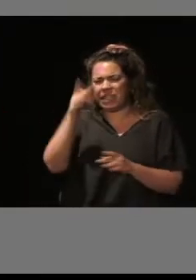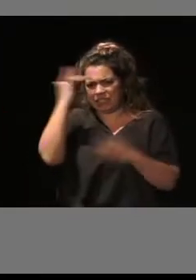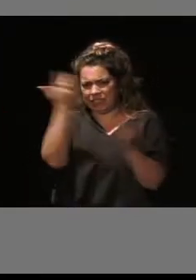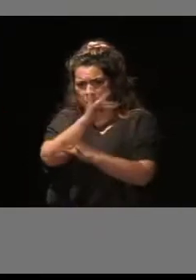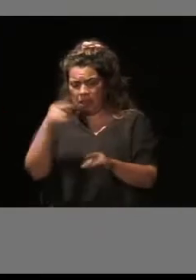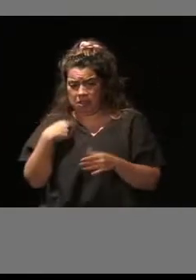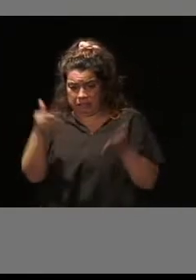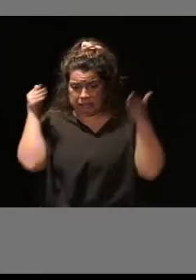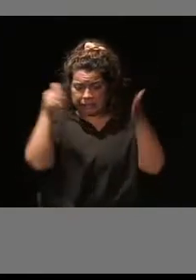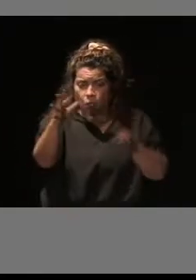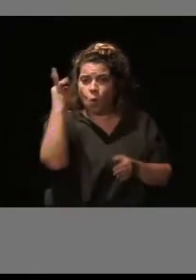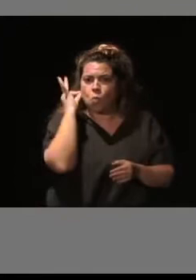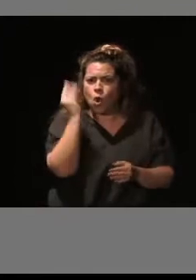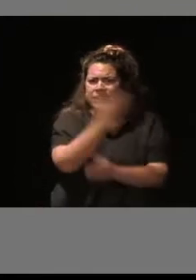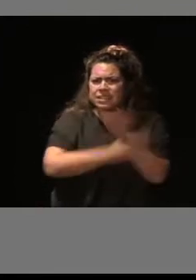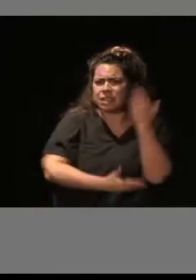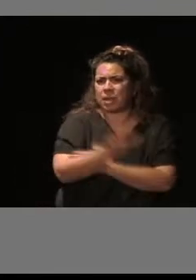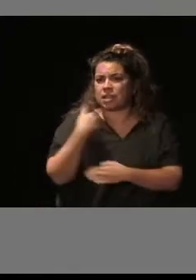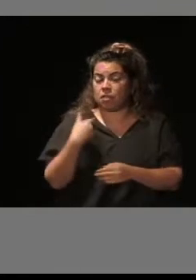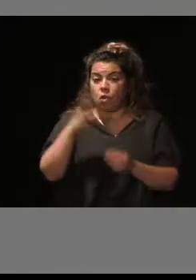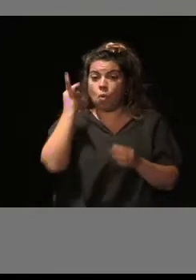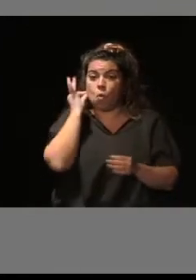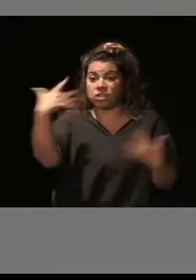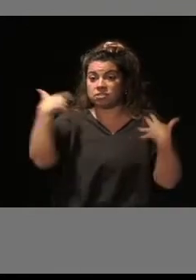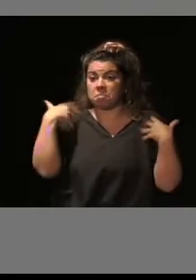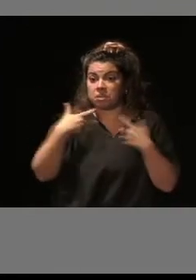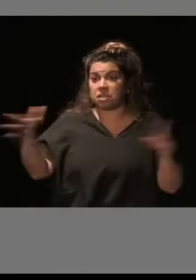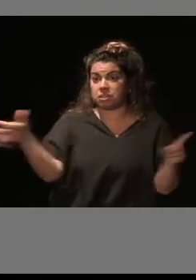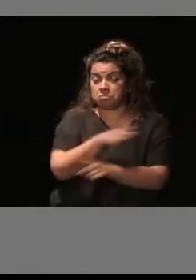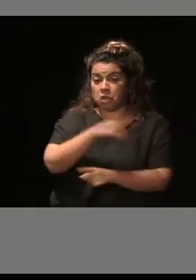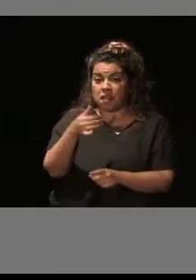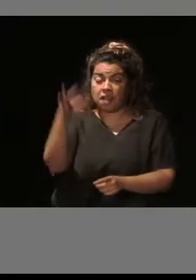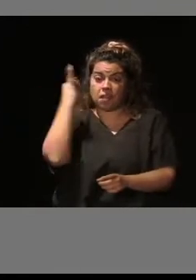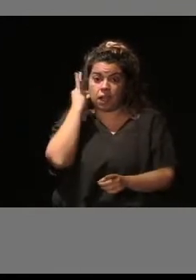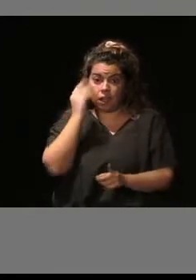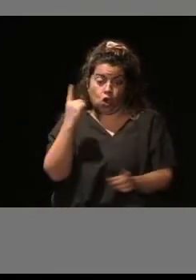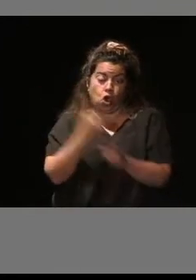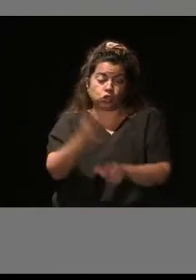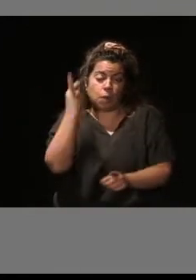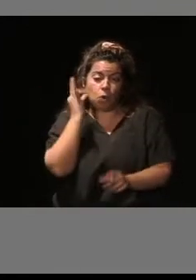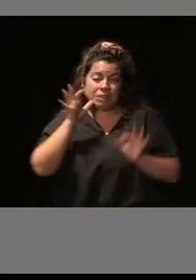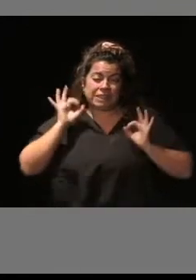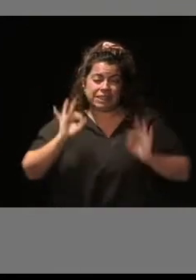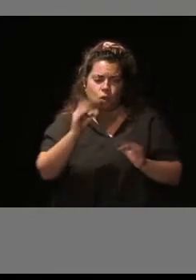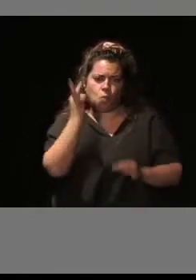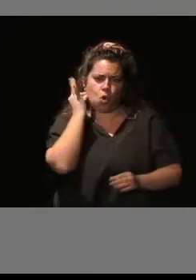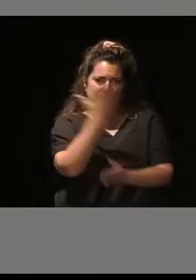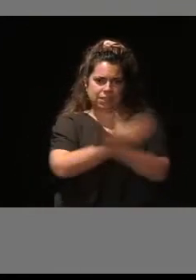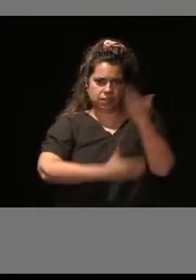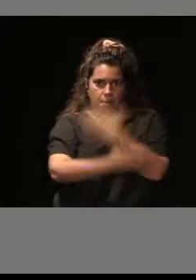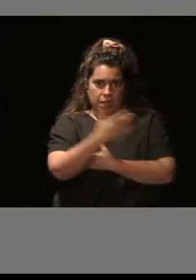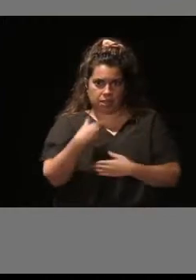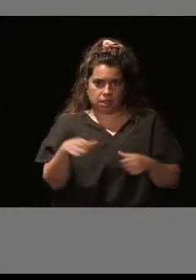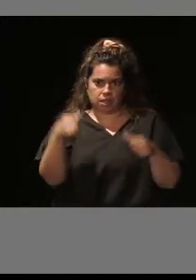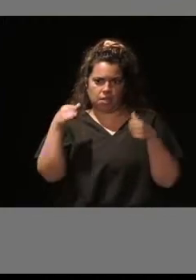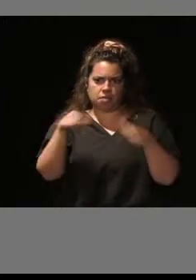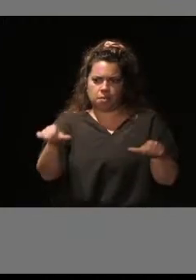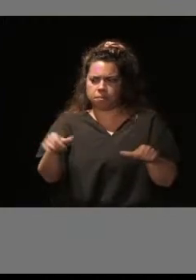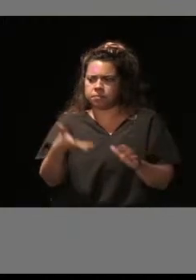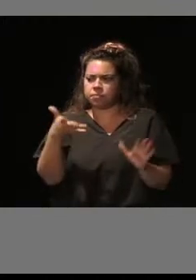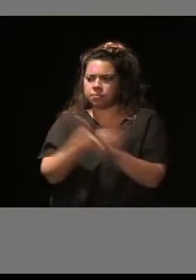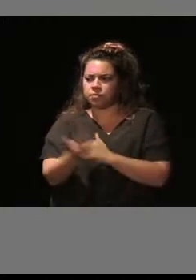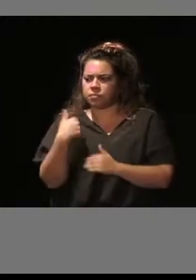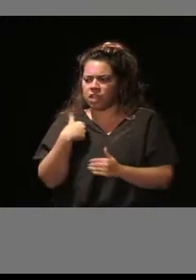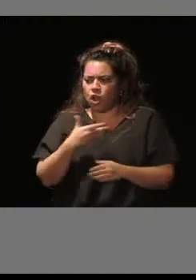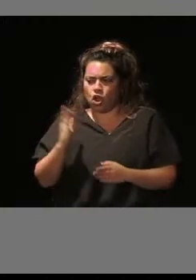con discapacidad, mujeres víctimas de violencia con discapacidad. Hicimos también, bajo el lema rompe el dato, una campaña que tenía por